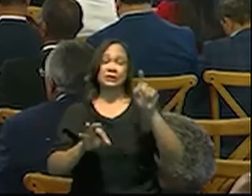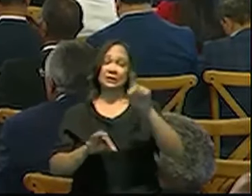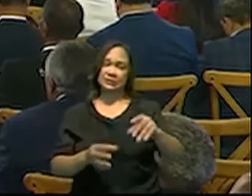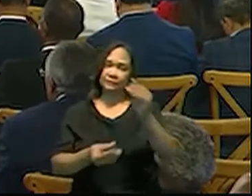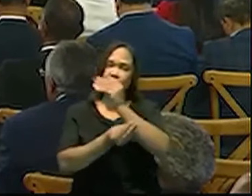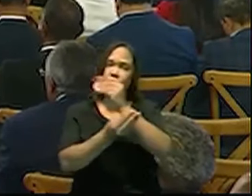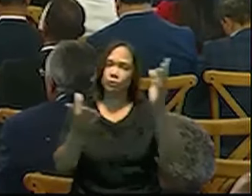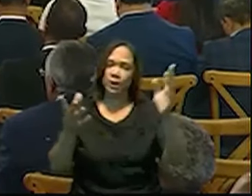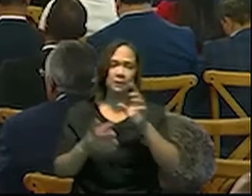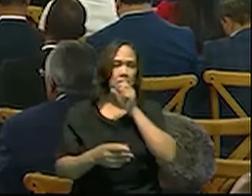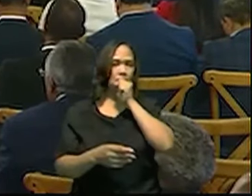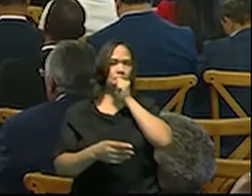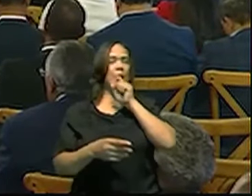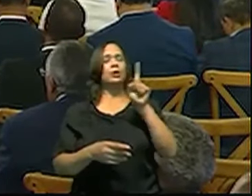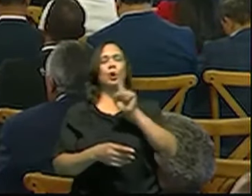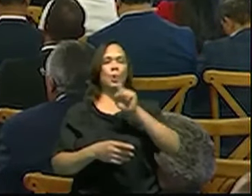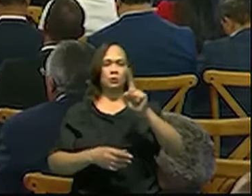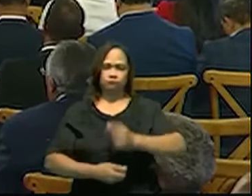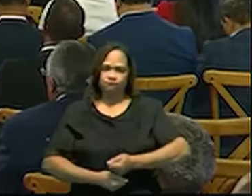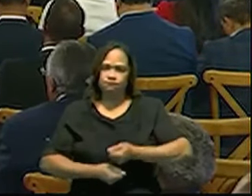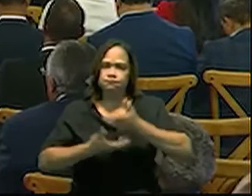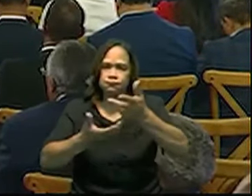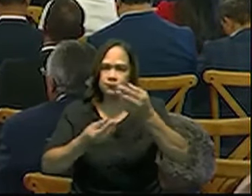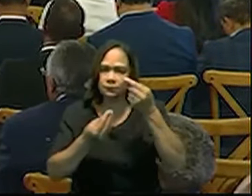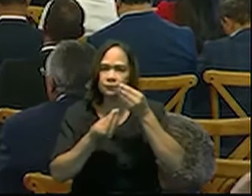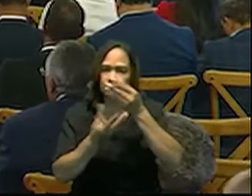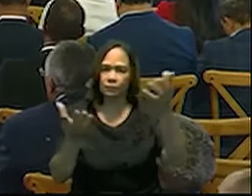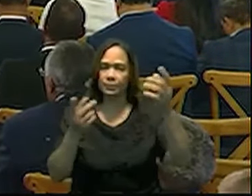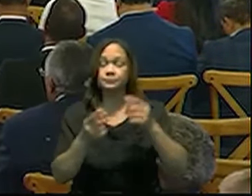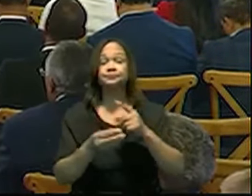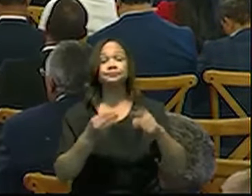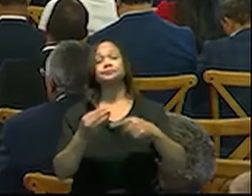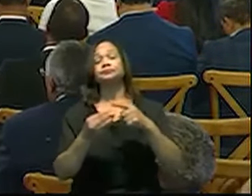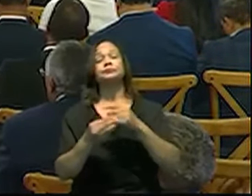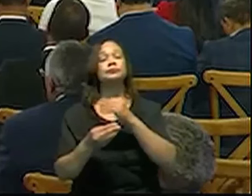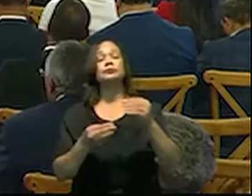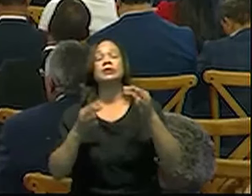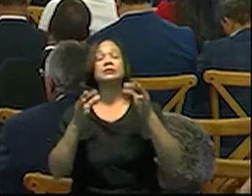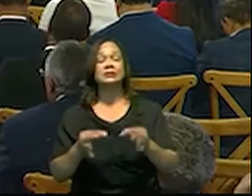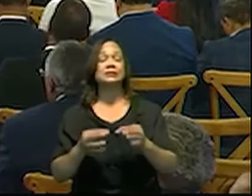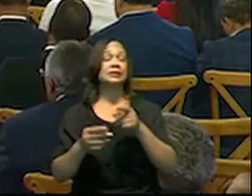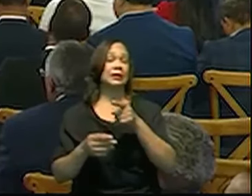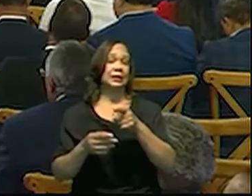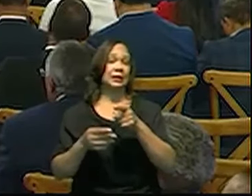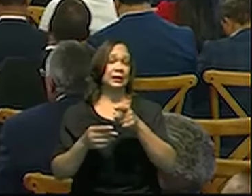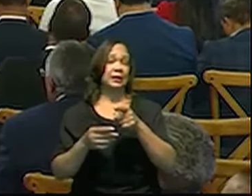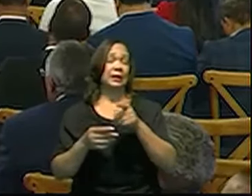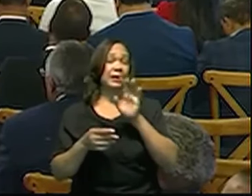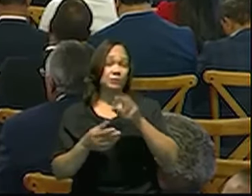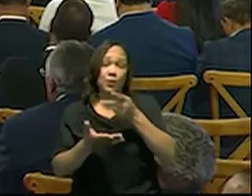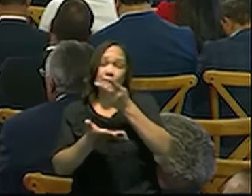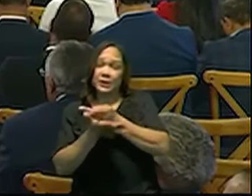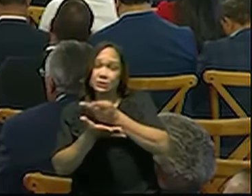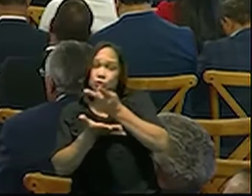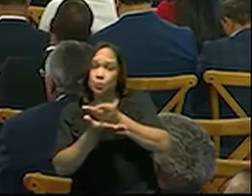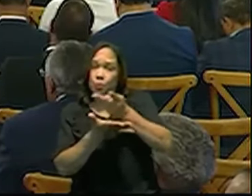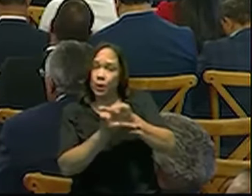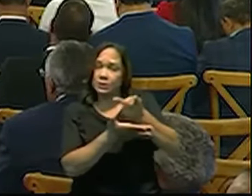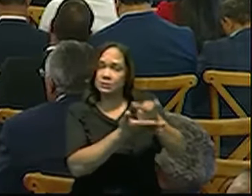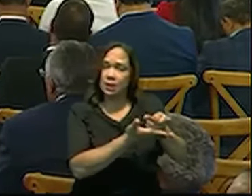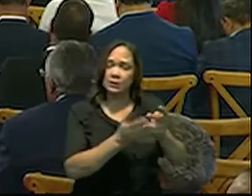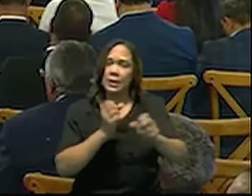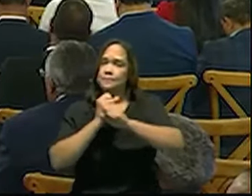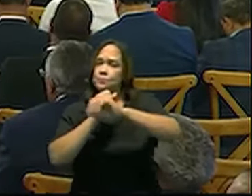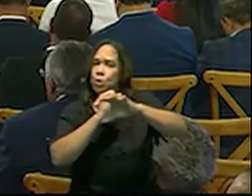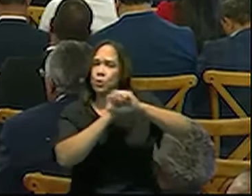hacerse. Y lo que nosotros vamos a estar haciendo con relación a esta medida es ubicar esos presupuestos de